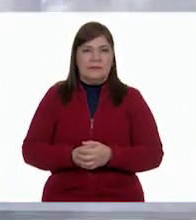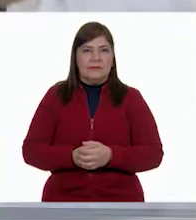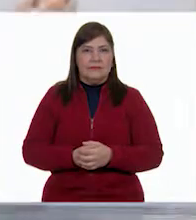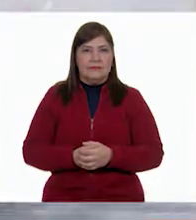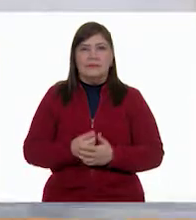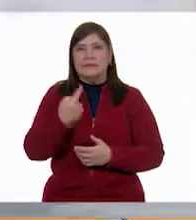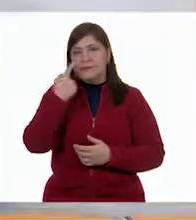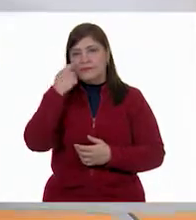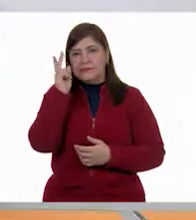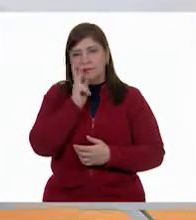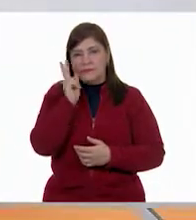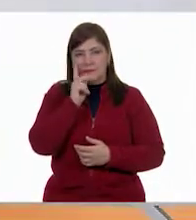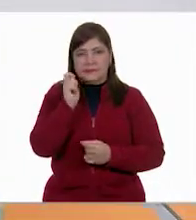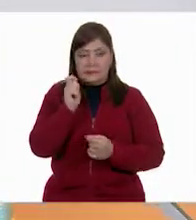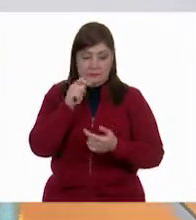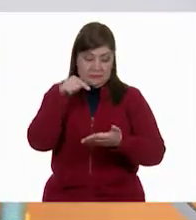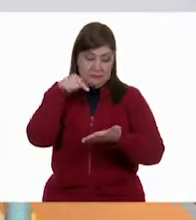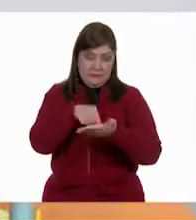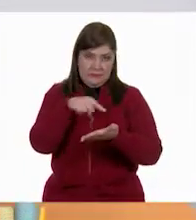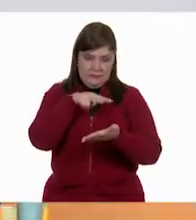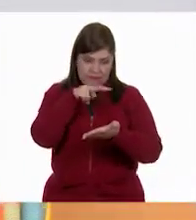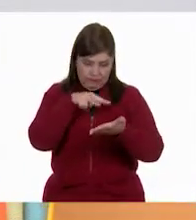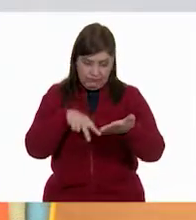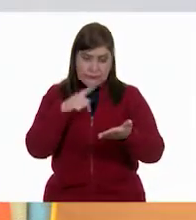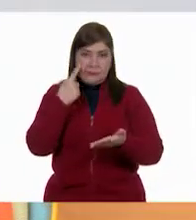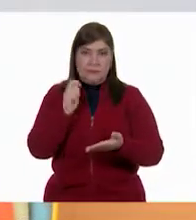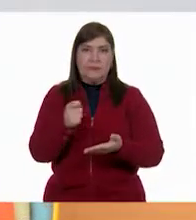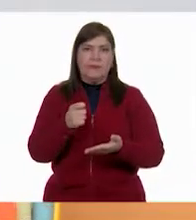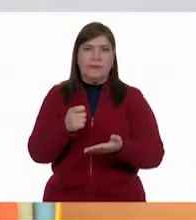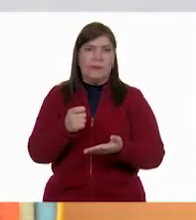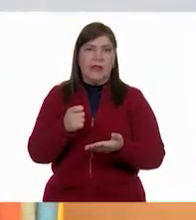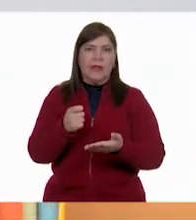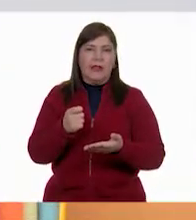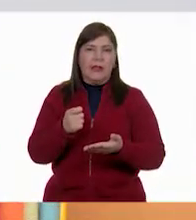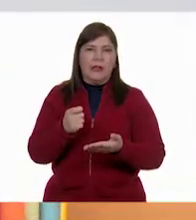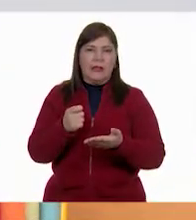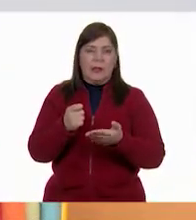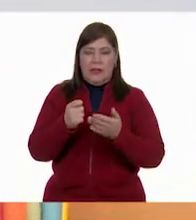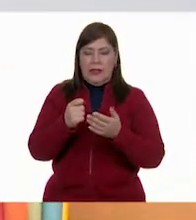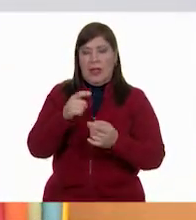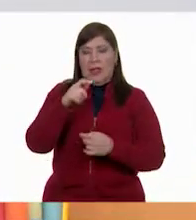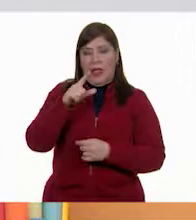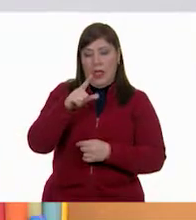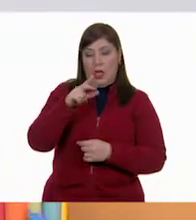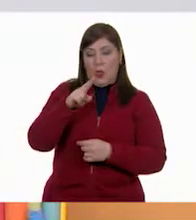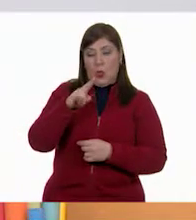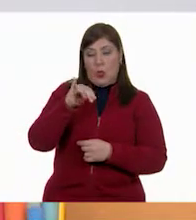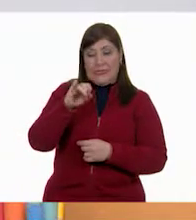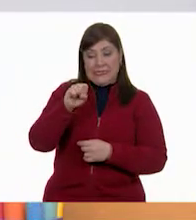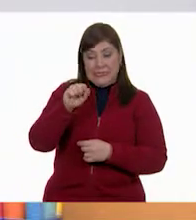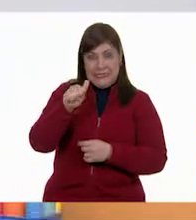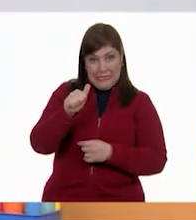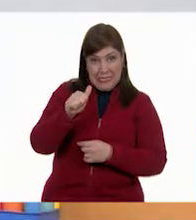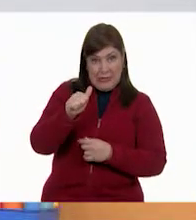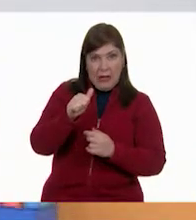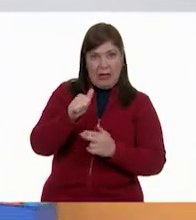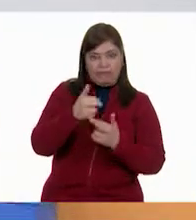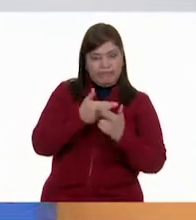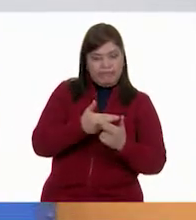Vamos a ver. Dice así. ¿Cuántos libros más tiene Luisa que Ana?